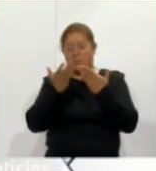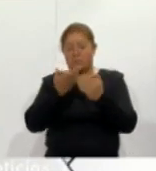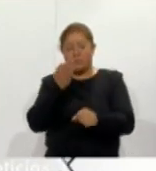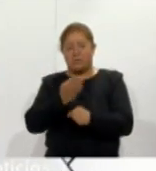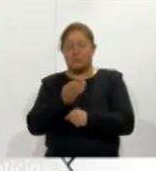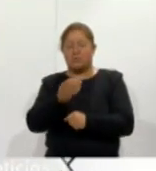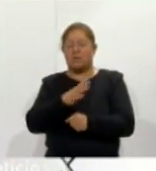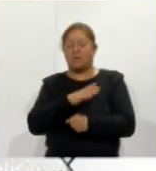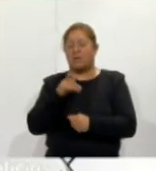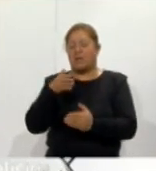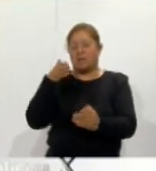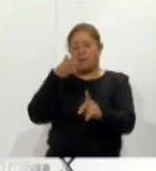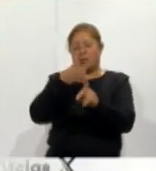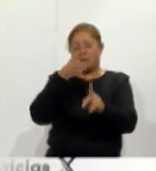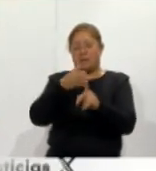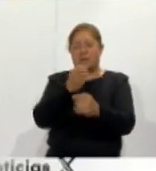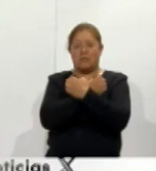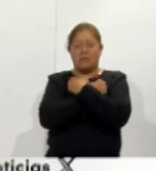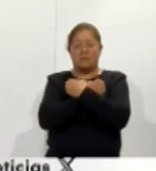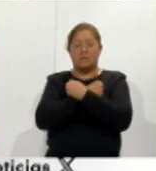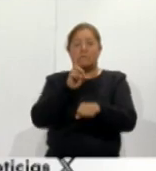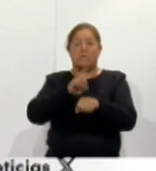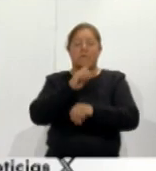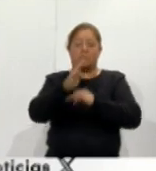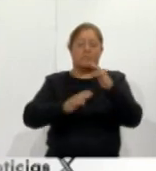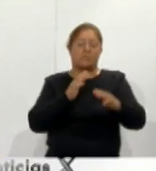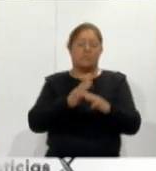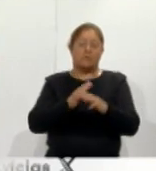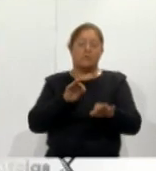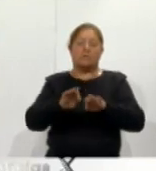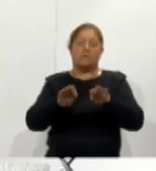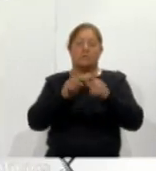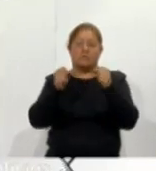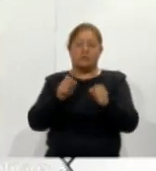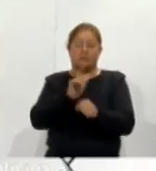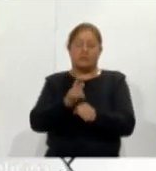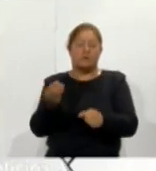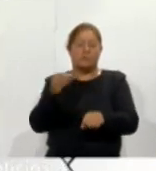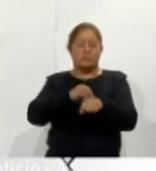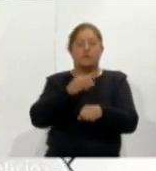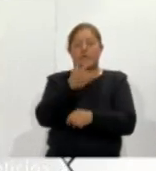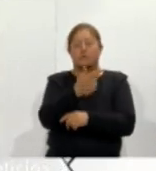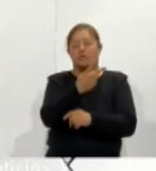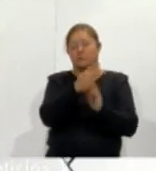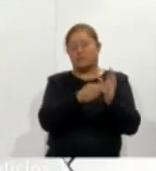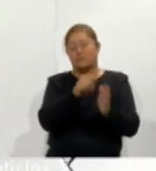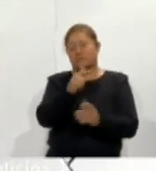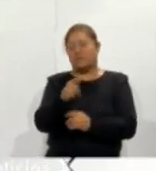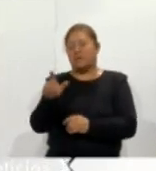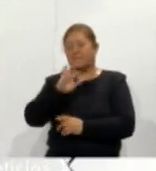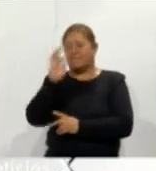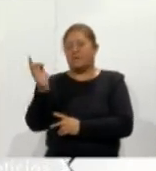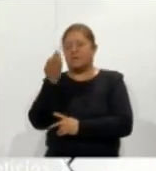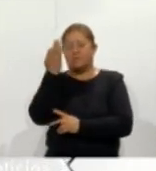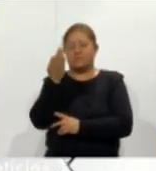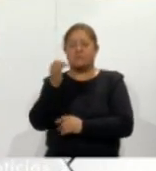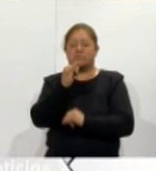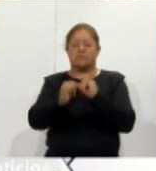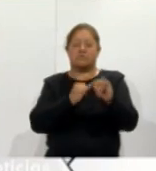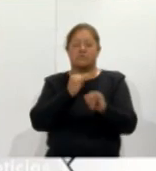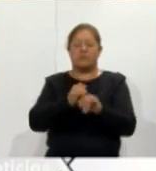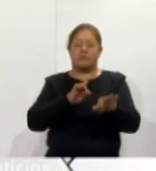medio educativo el Día Mundial del Trabajador Social se instauró desde el 2007 con la Federación Internacional de Trabajadores